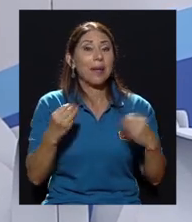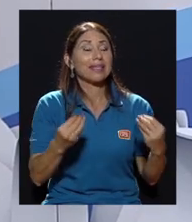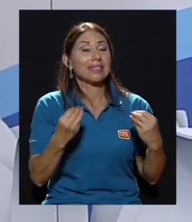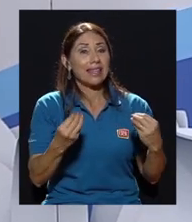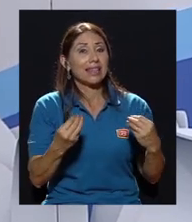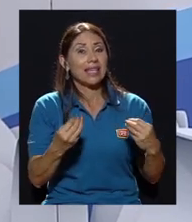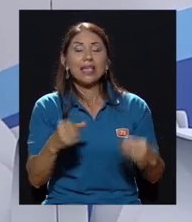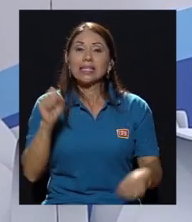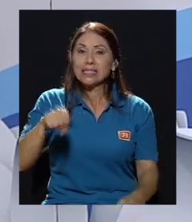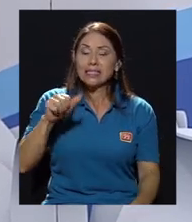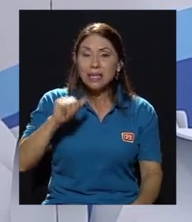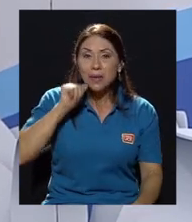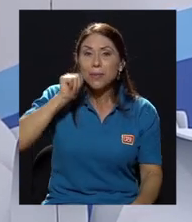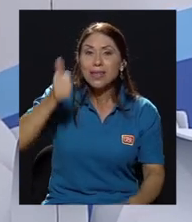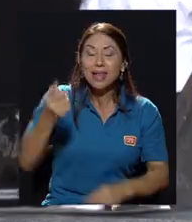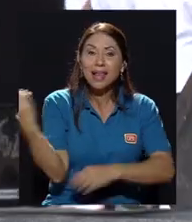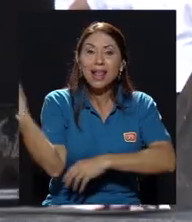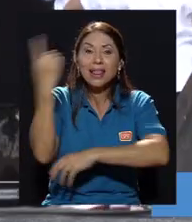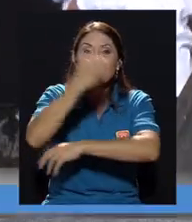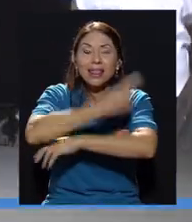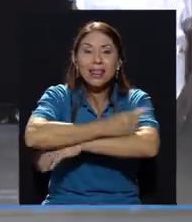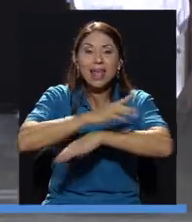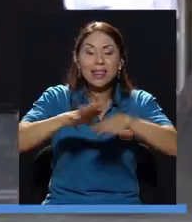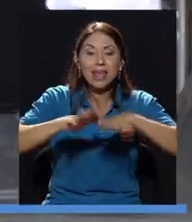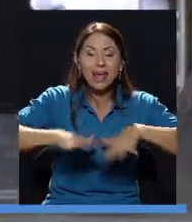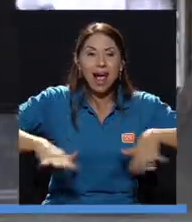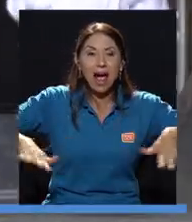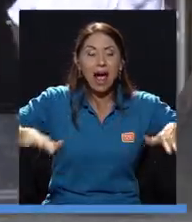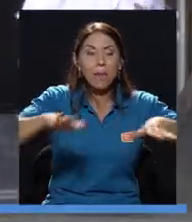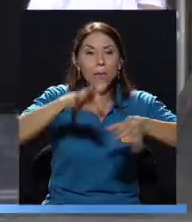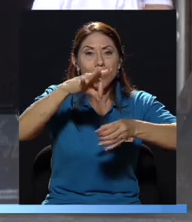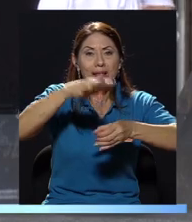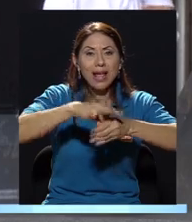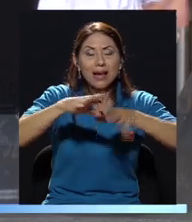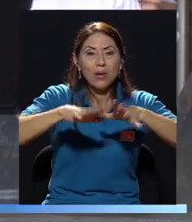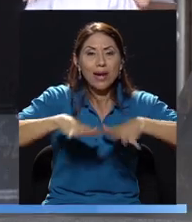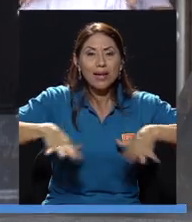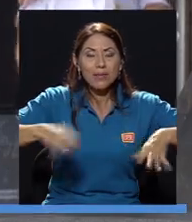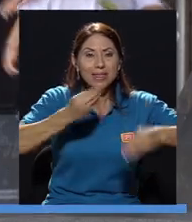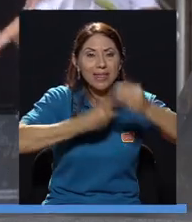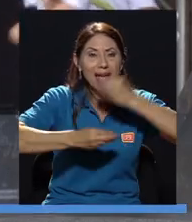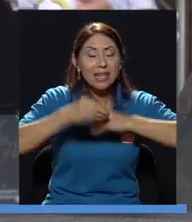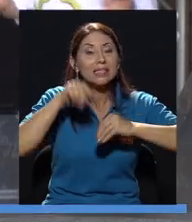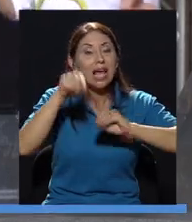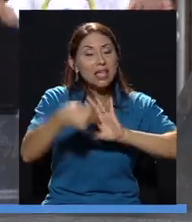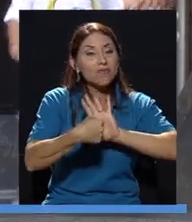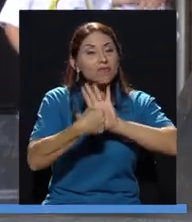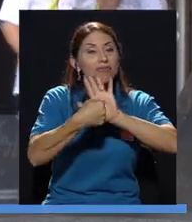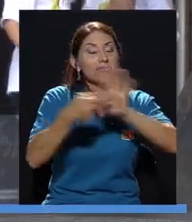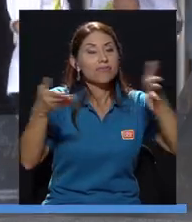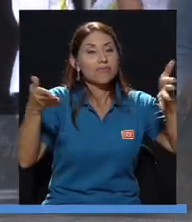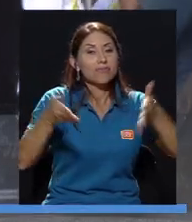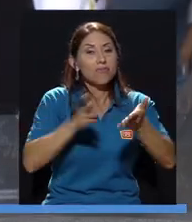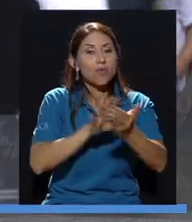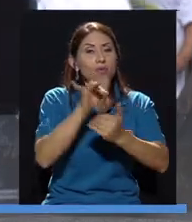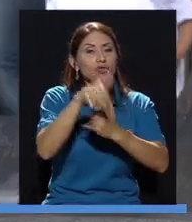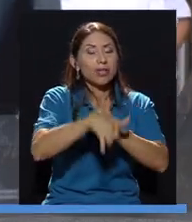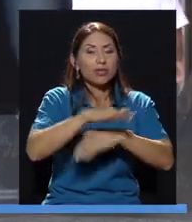Sí, y mañana tenemos el Día de Campo Agroalimentarios, donde tenemos exposición de proyectos